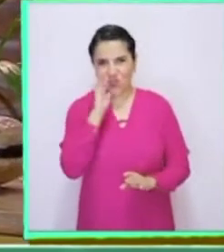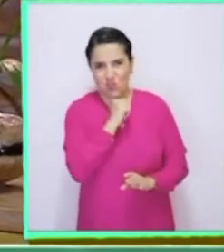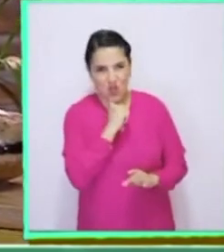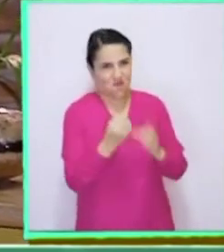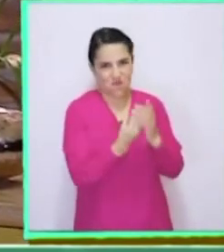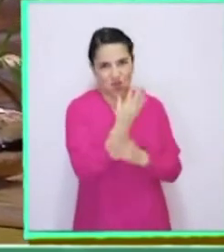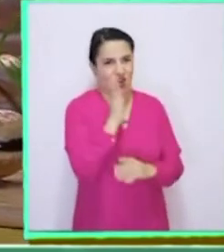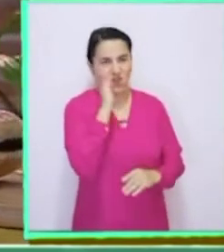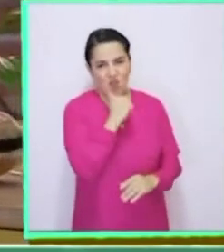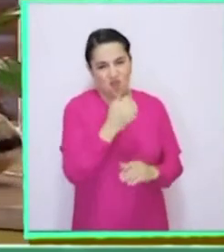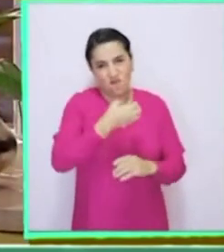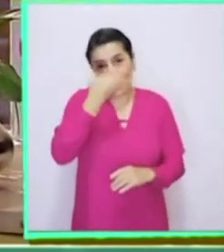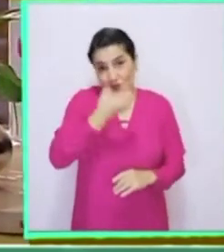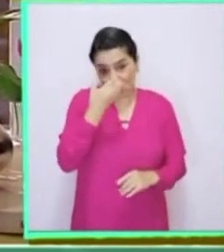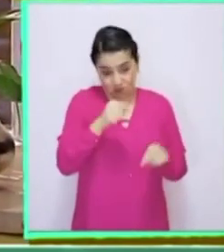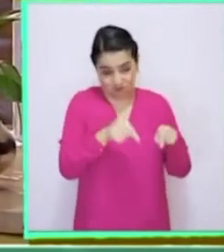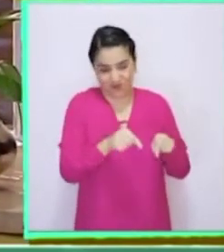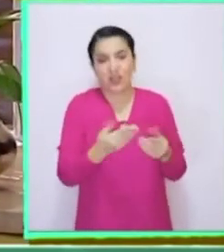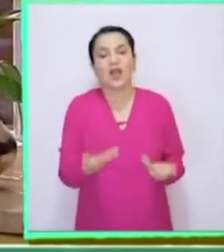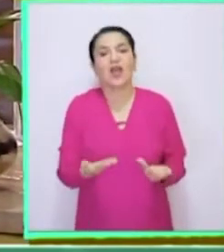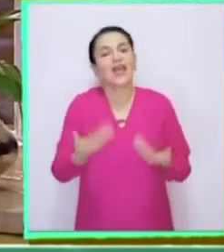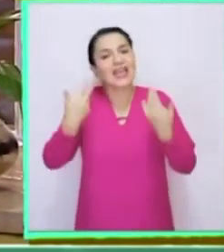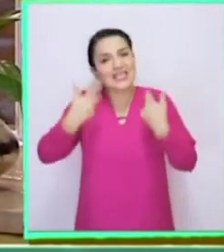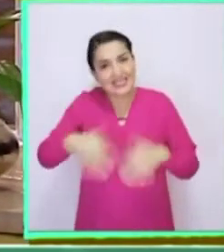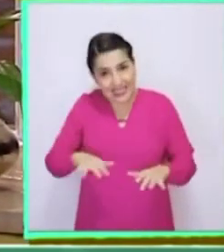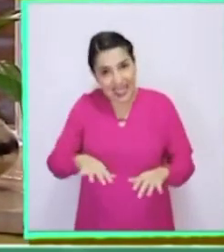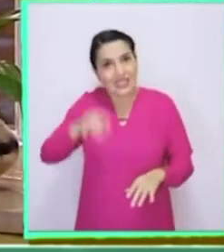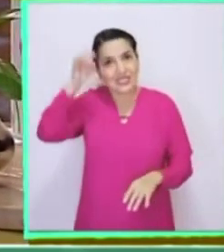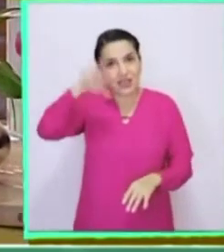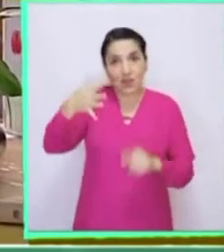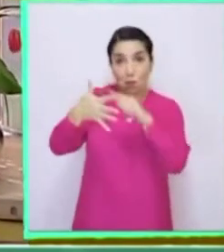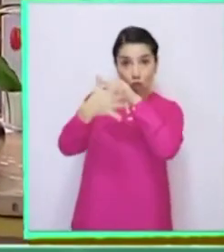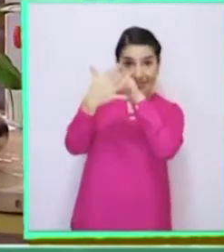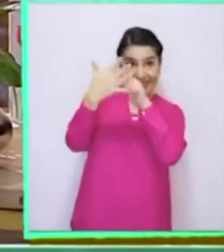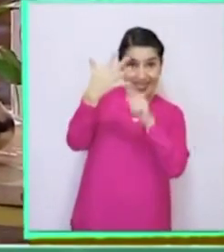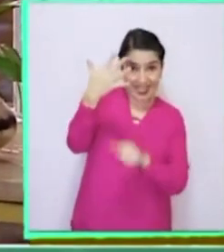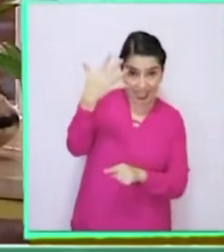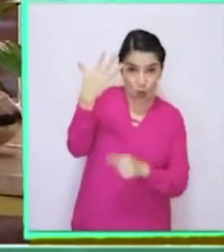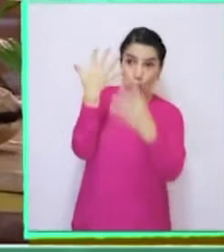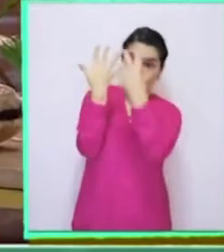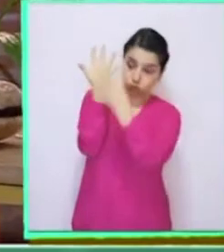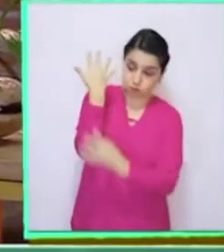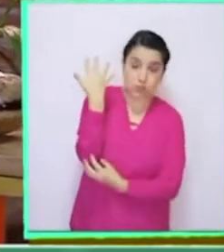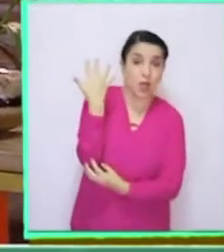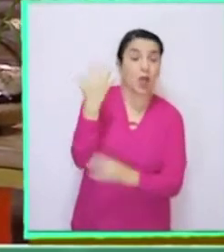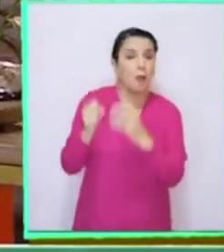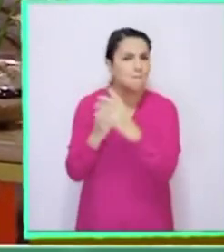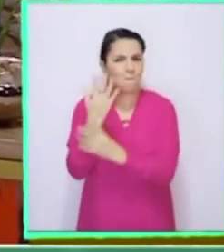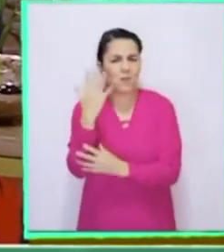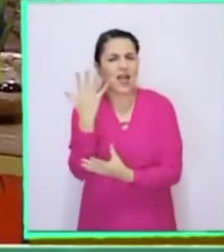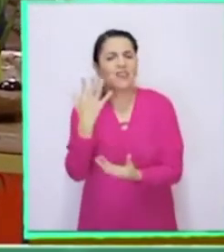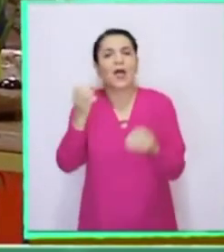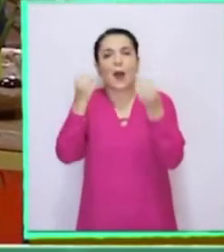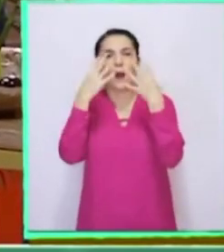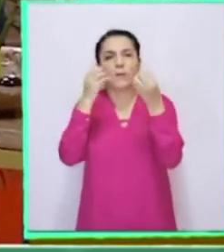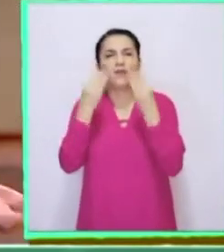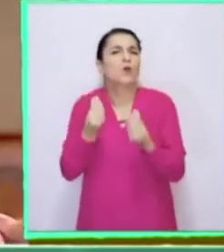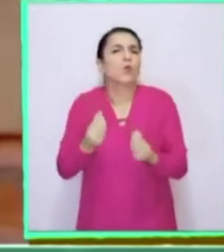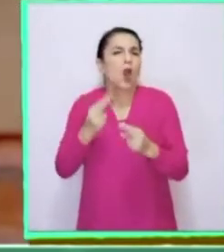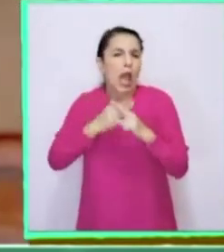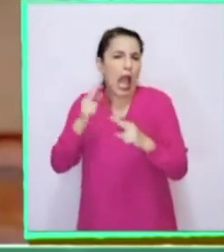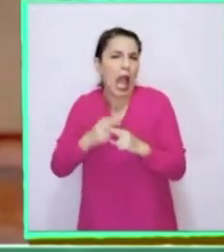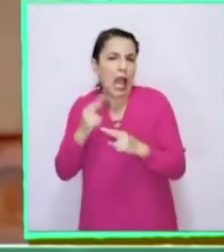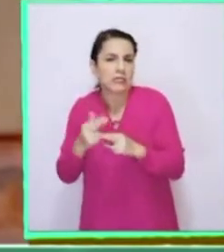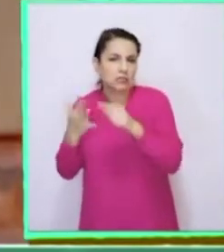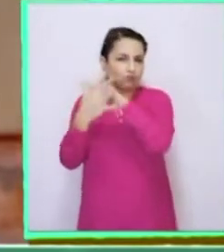flores. Bueno, ahora que ya identificamos las cinco partes de una planta, podemos aprender cuál es la función de